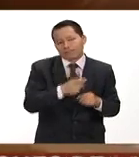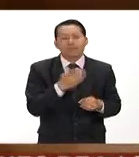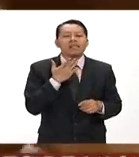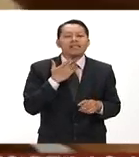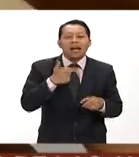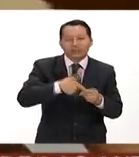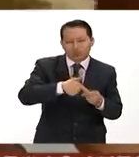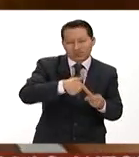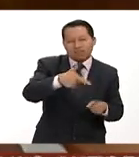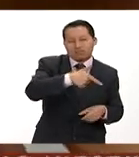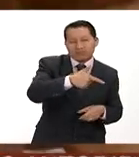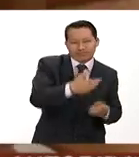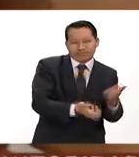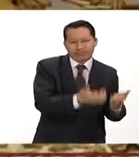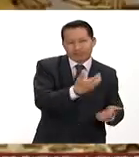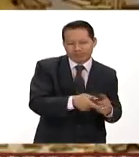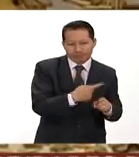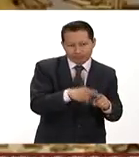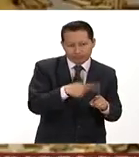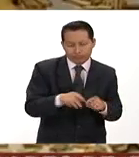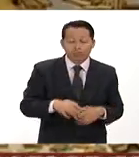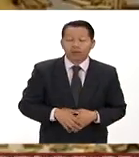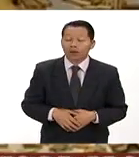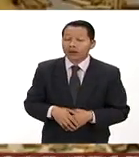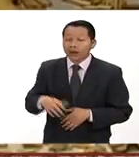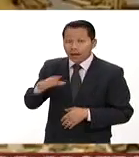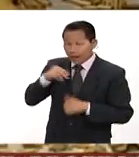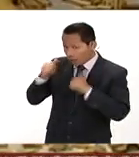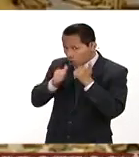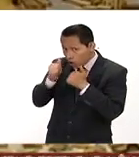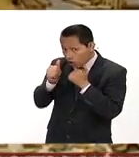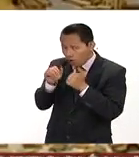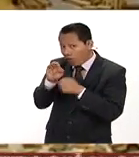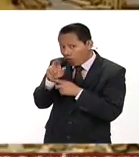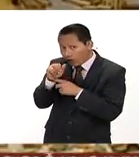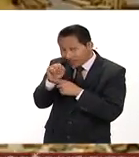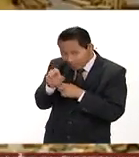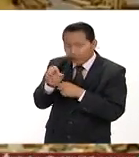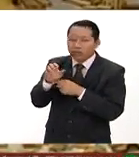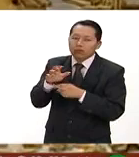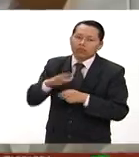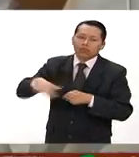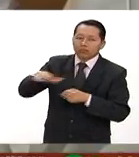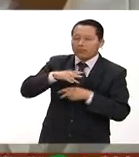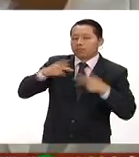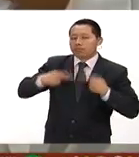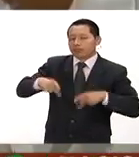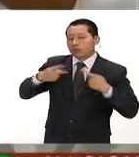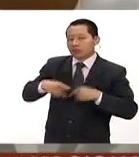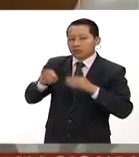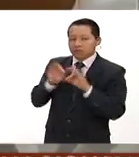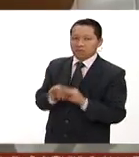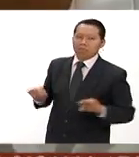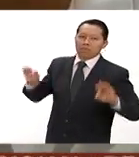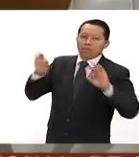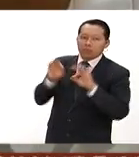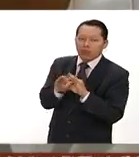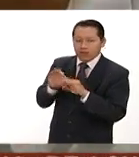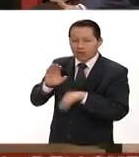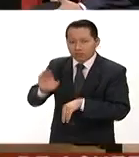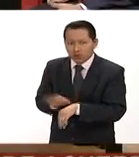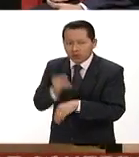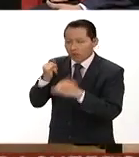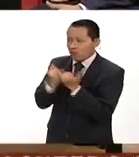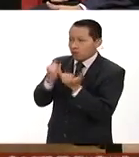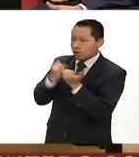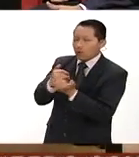de lograr la identificación estos antropólogos forenses cobran una gran relevancia en las sociedades porque justamente forman parte de